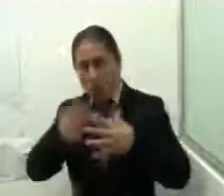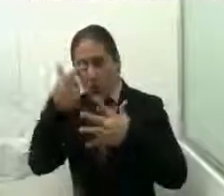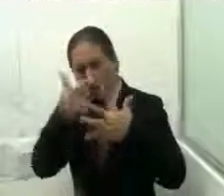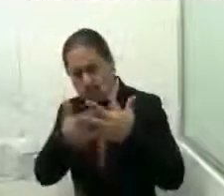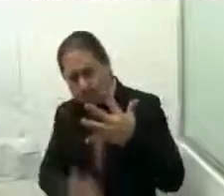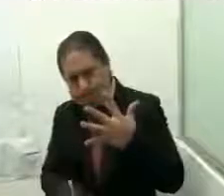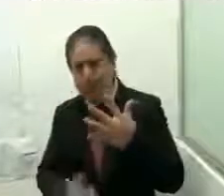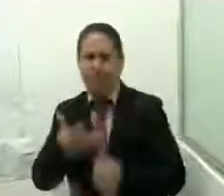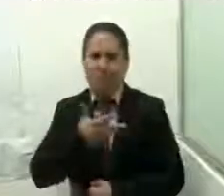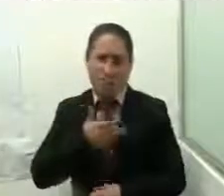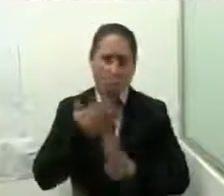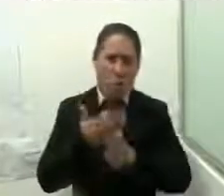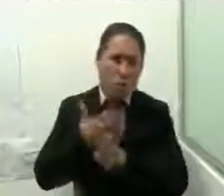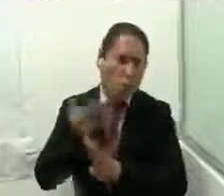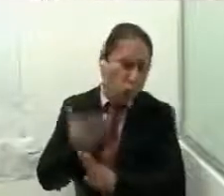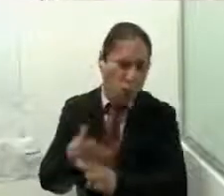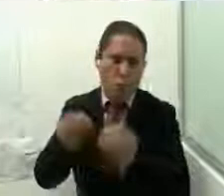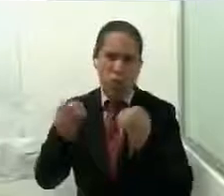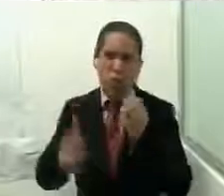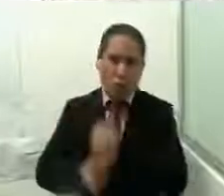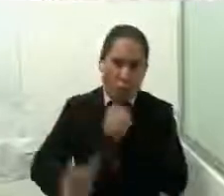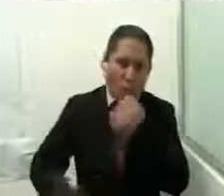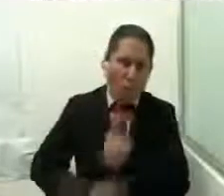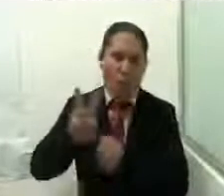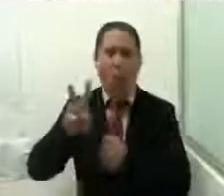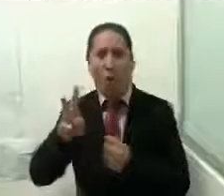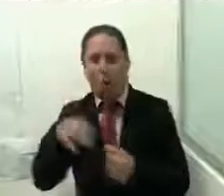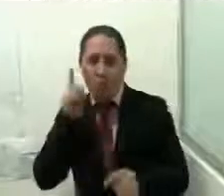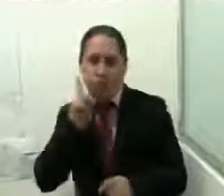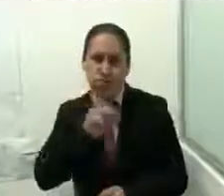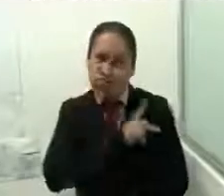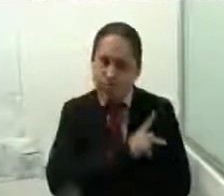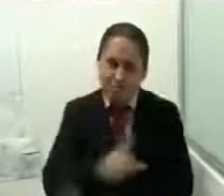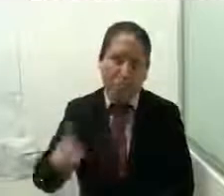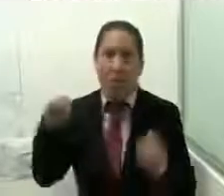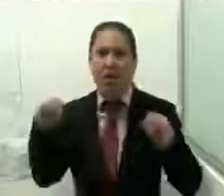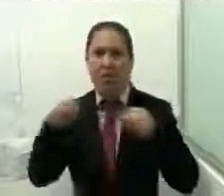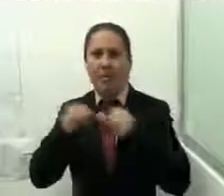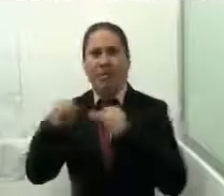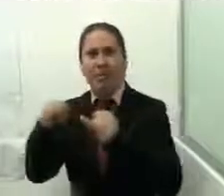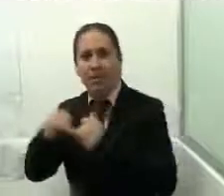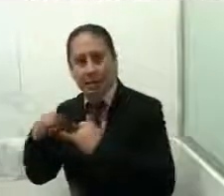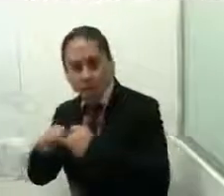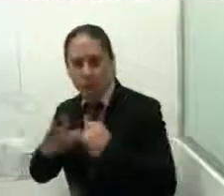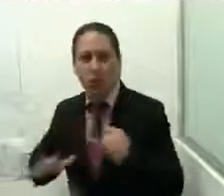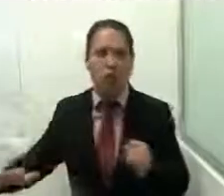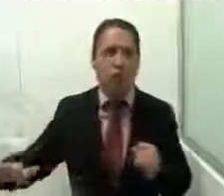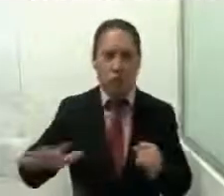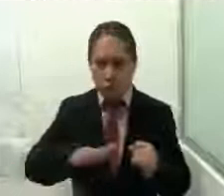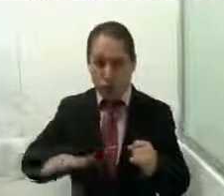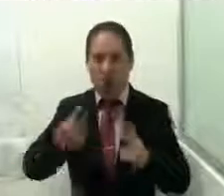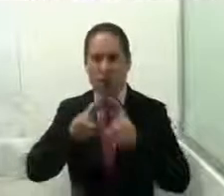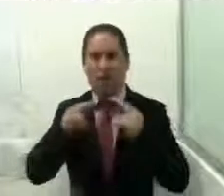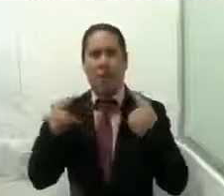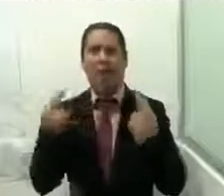contra las Mujeres, BANAVIM, realizó el curso de capacitación a enlaces institucionales y capturistas y se realizaron reuniones en